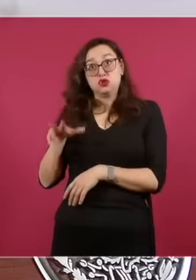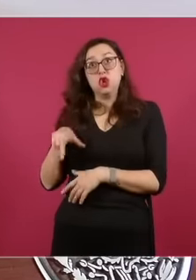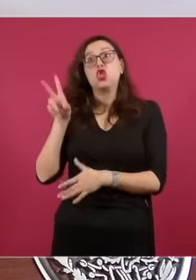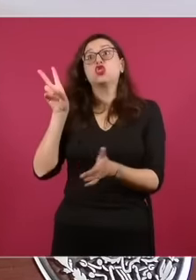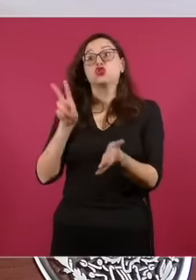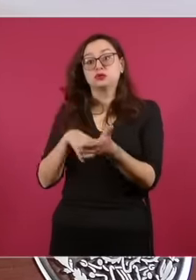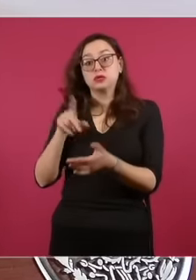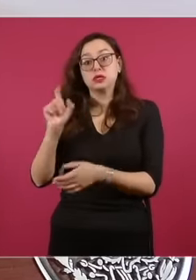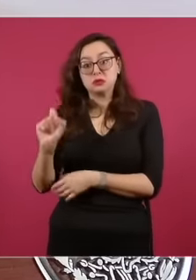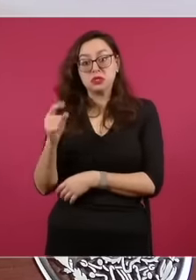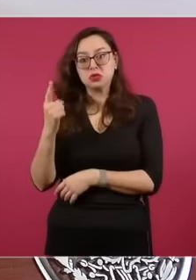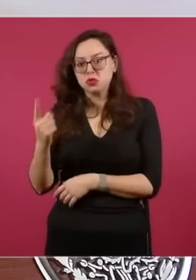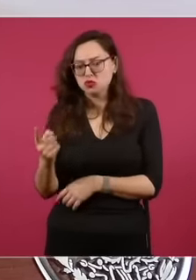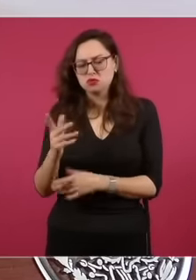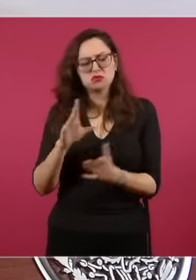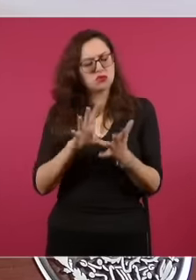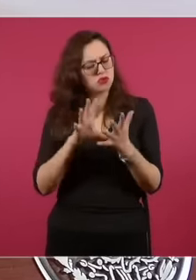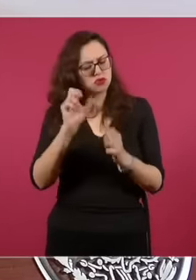cambia de parecer